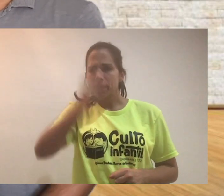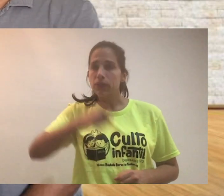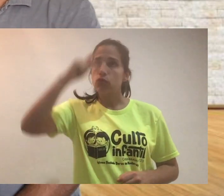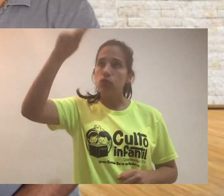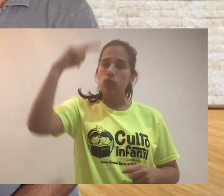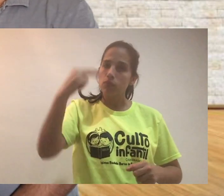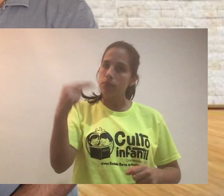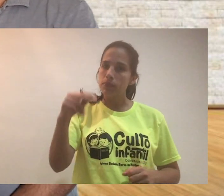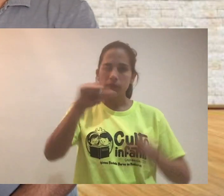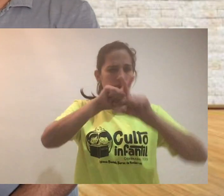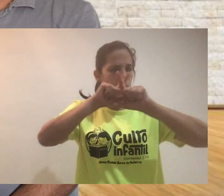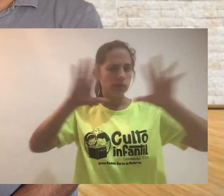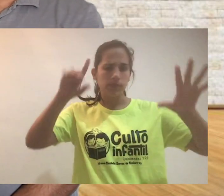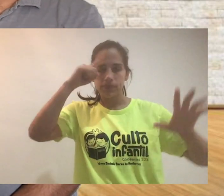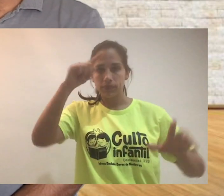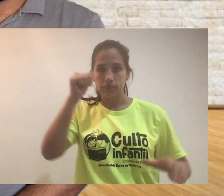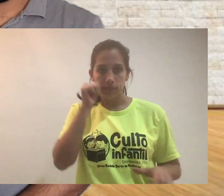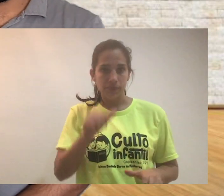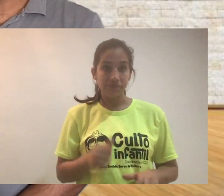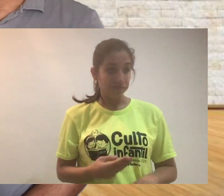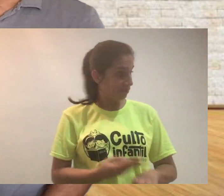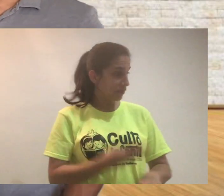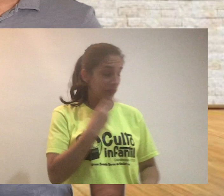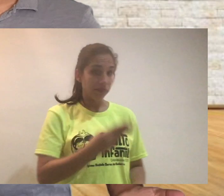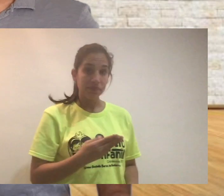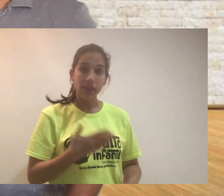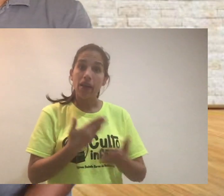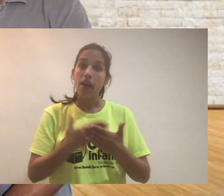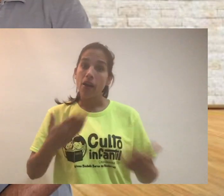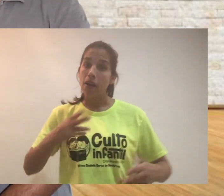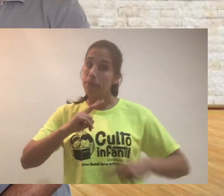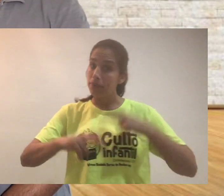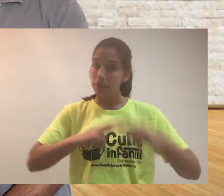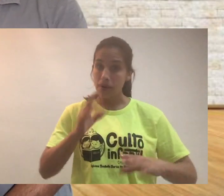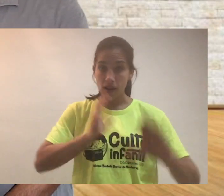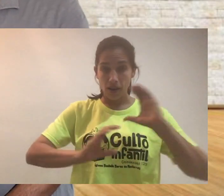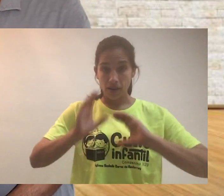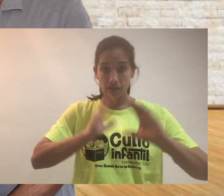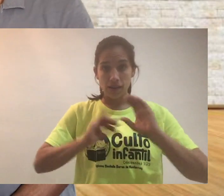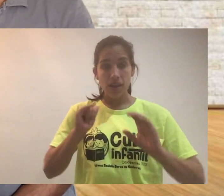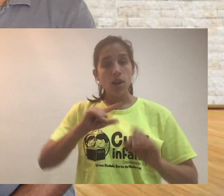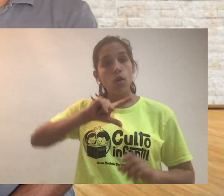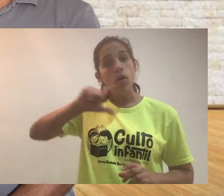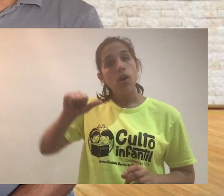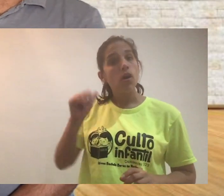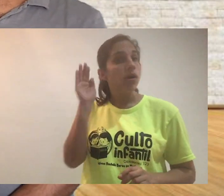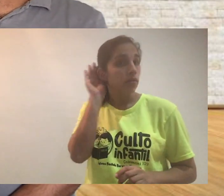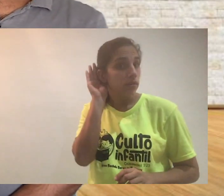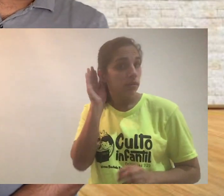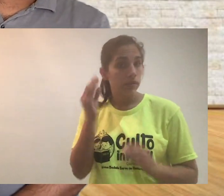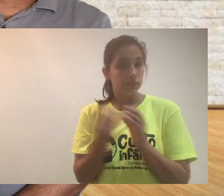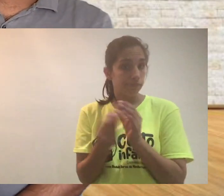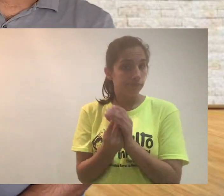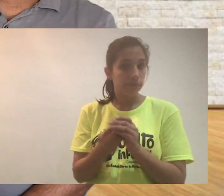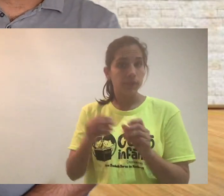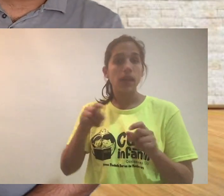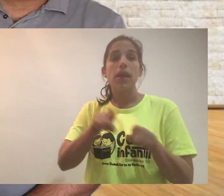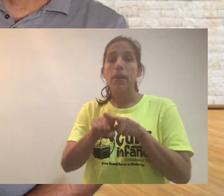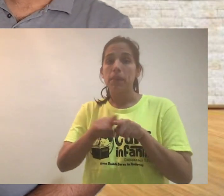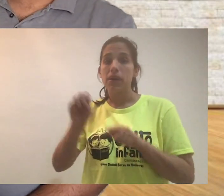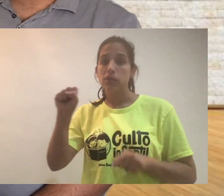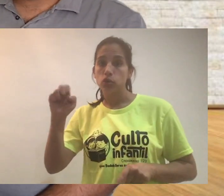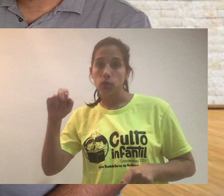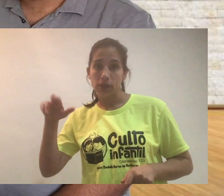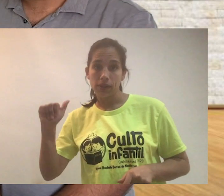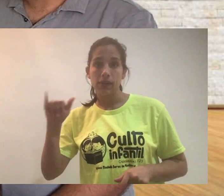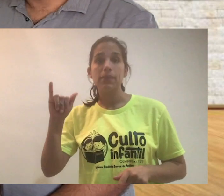Bendito su nombre glorioso para siempre. Muy bien. Ahora vamos a cantar y luego vamos a escuchar la clase con la hermana Sonia